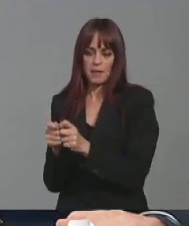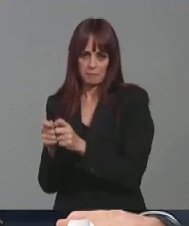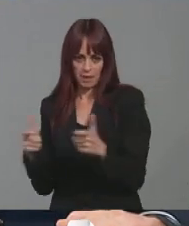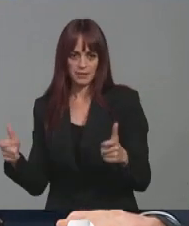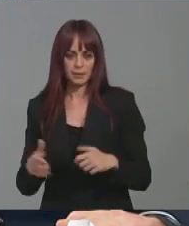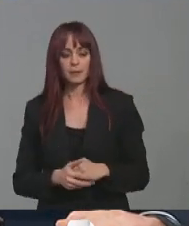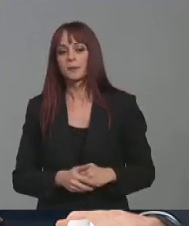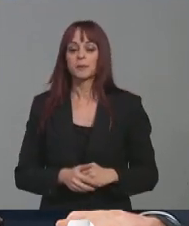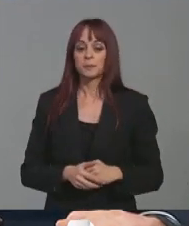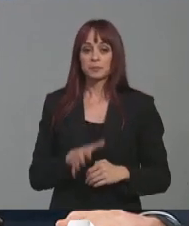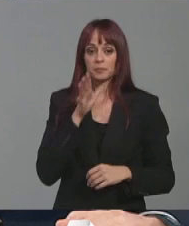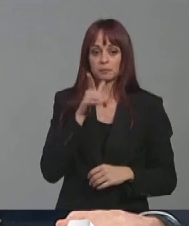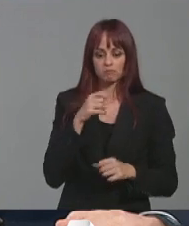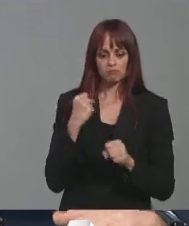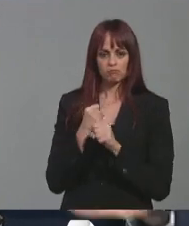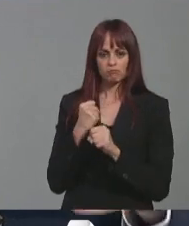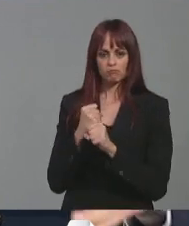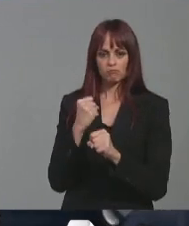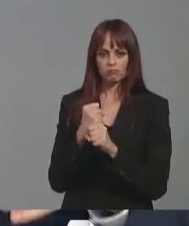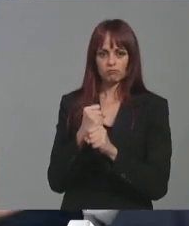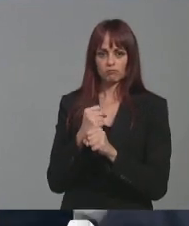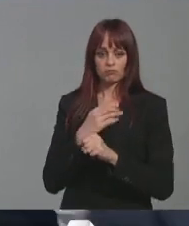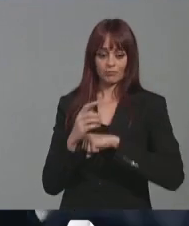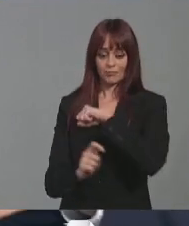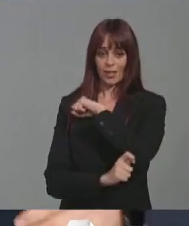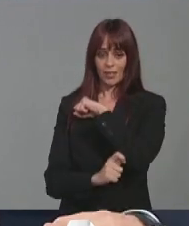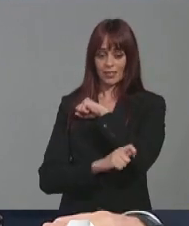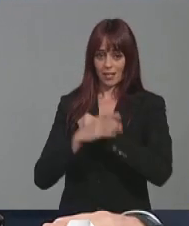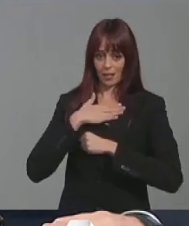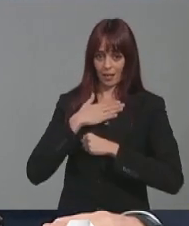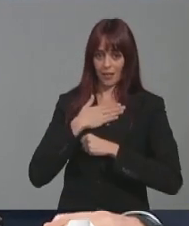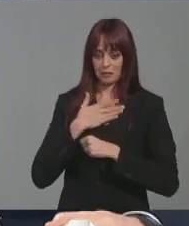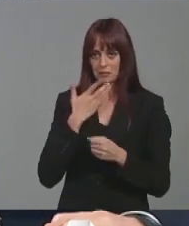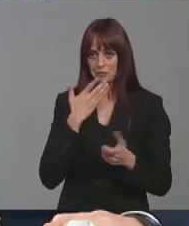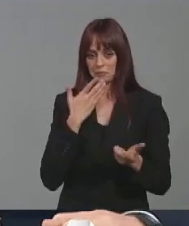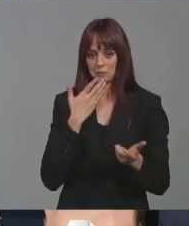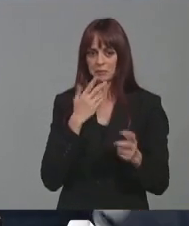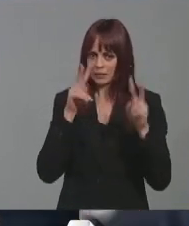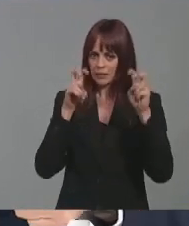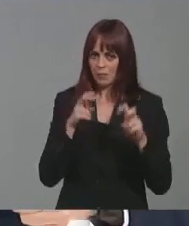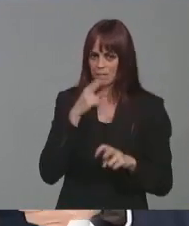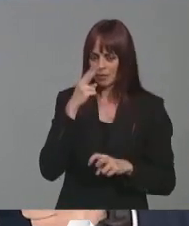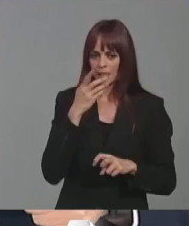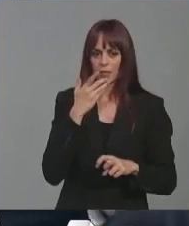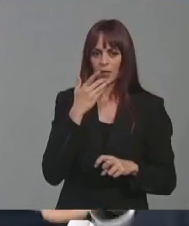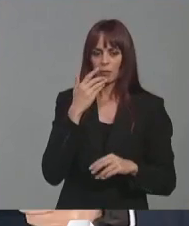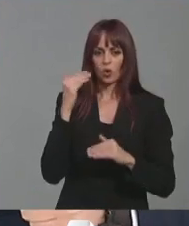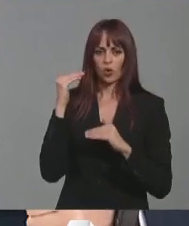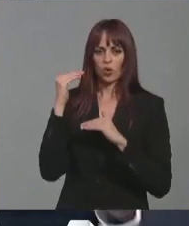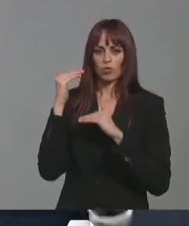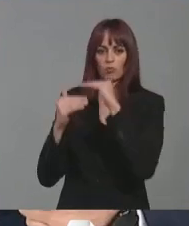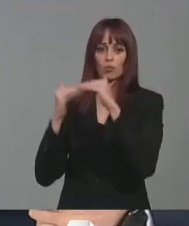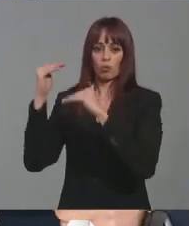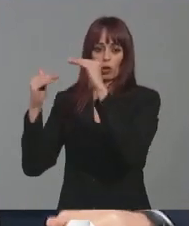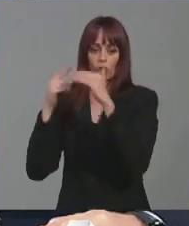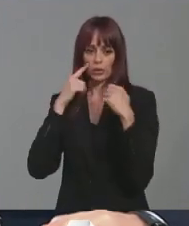y por tanto pues trabajaremos con la propia estrategia que ya señala por ejemplo aspectos interesantes como es la promoción de la salud